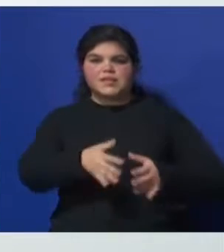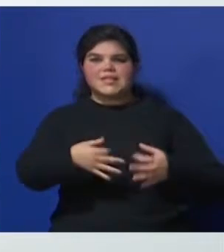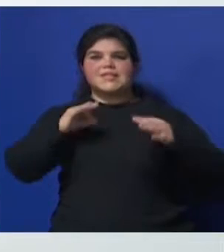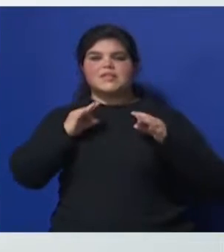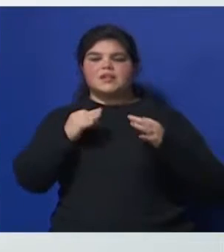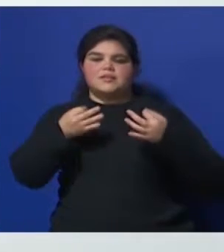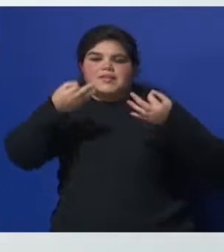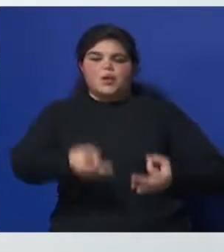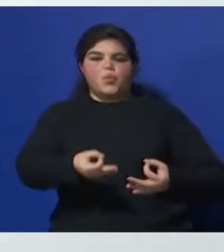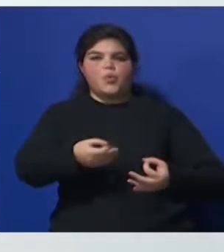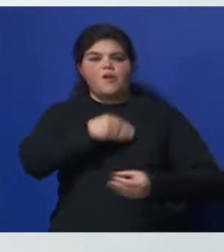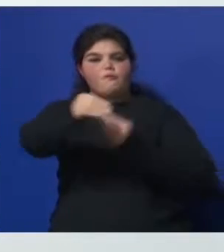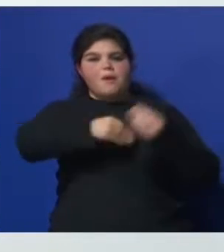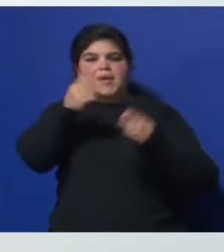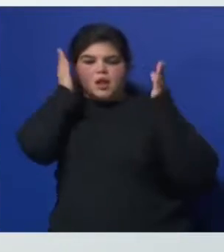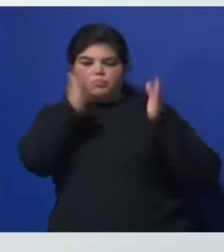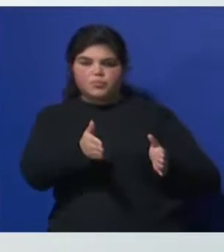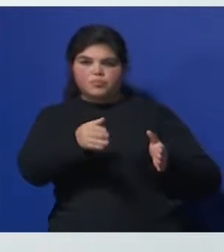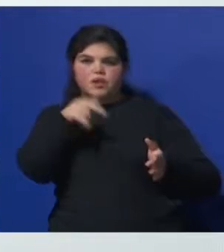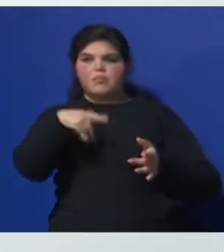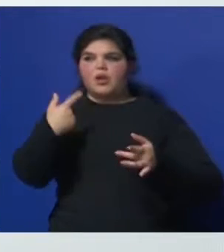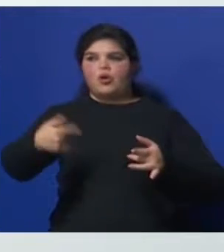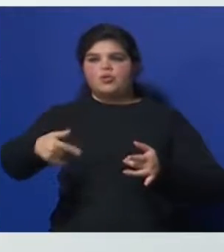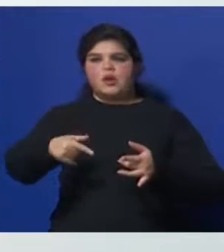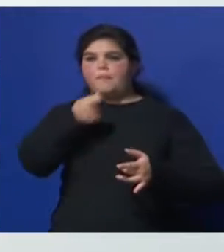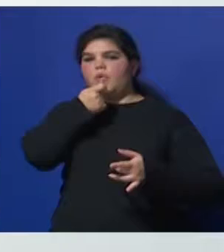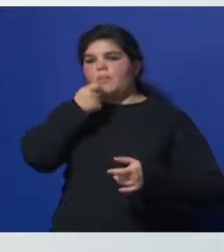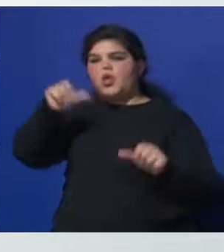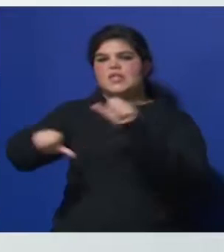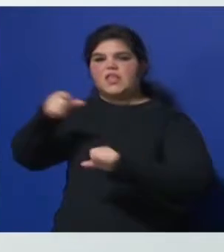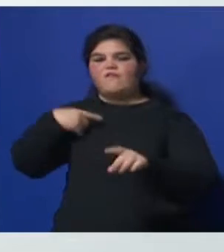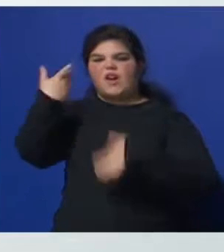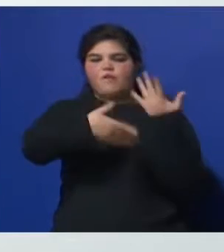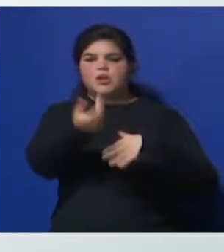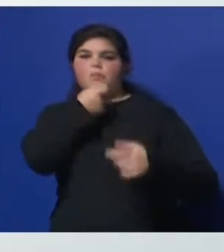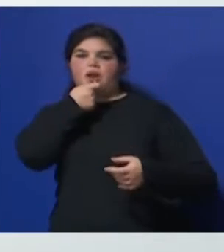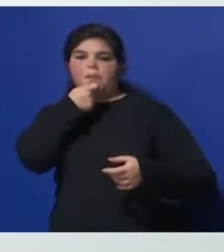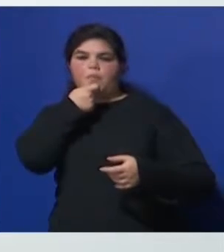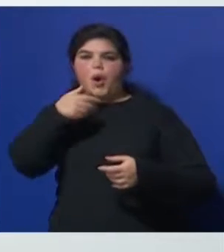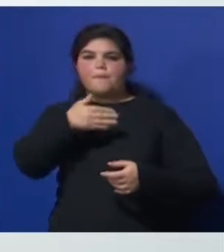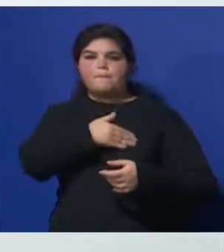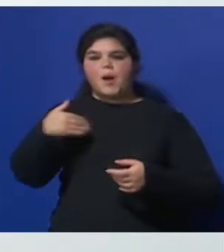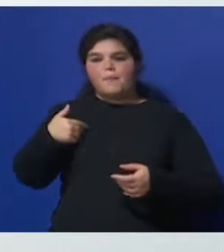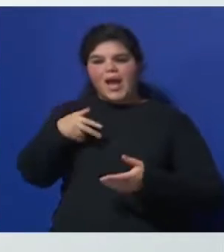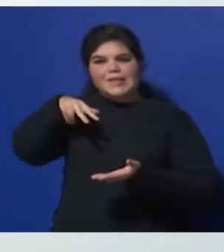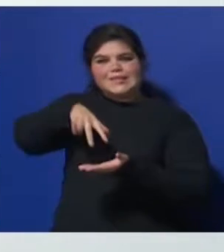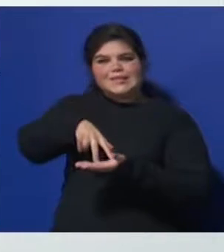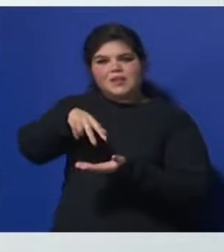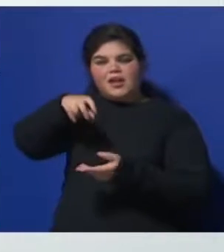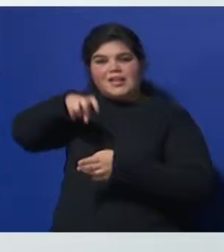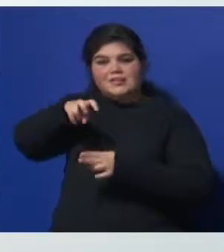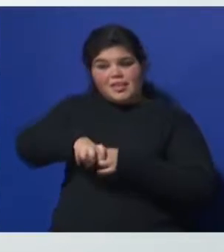librito Que habla de las pautas Y lo que es la evidencia científica Por ejemplo Que la mamá pueda parir sentada En forma vertical Que eso